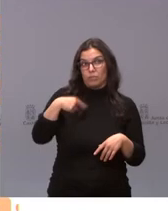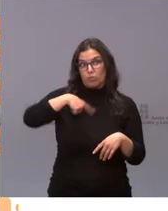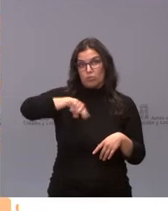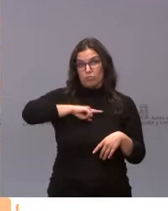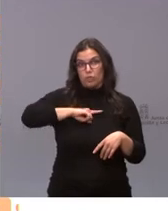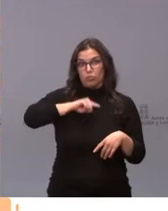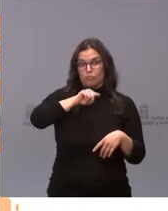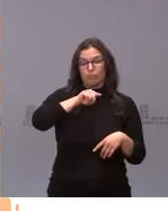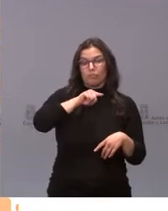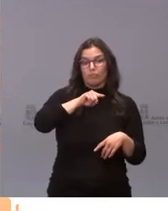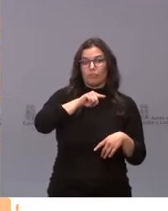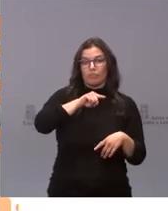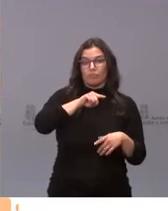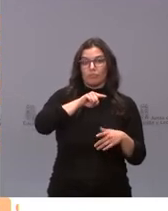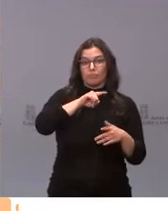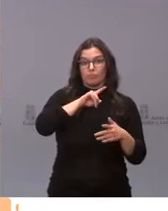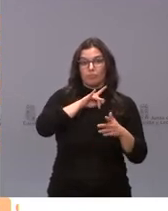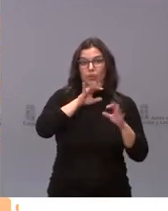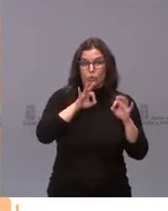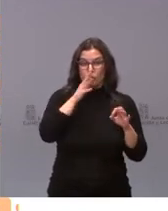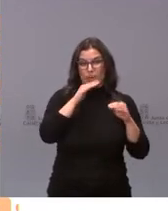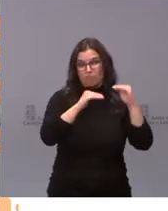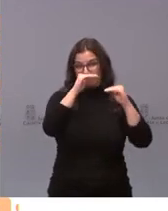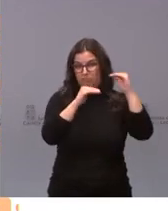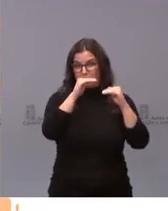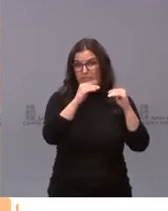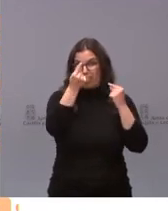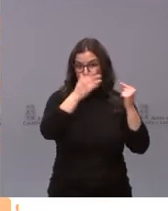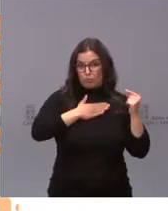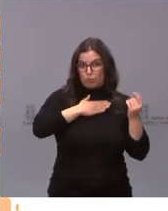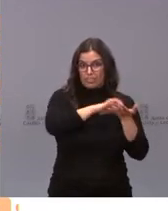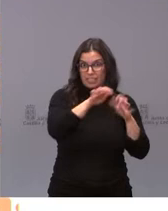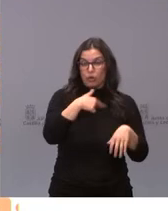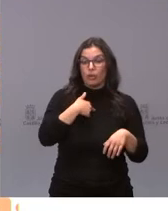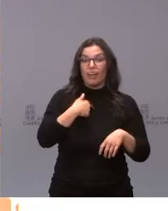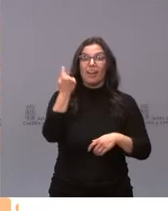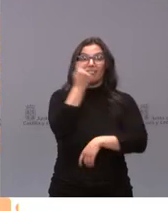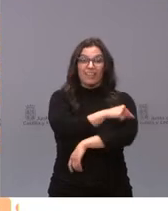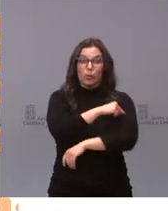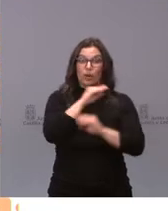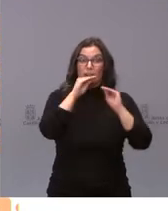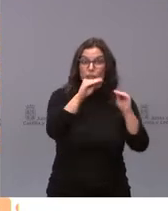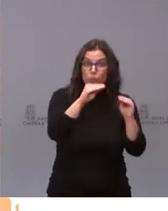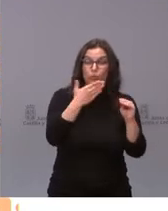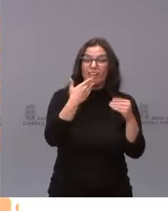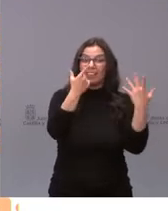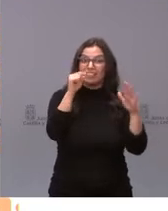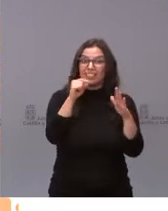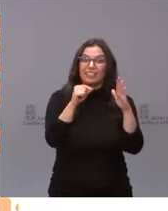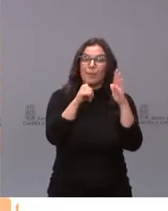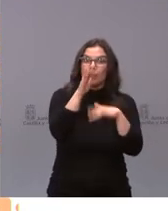tendencia a podernos situar en el momento actual, la vacuna de AstraZeneca aporta en mayores de 60 años